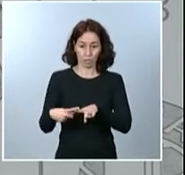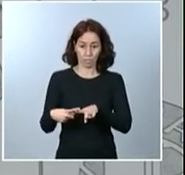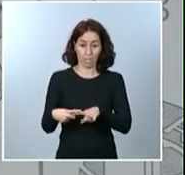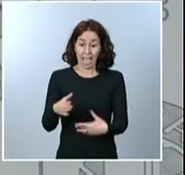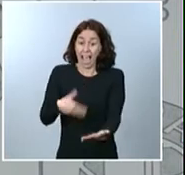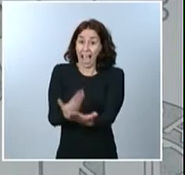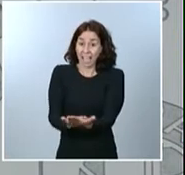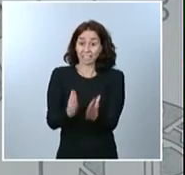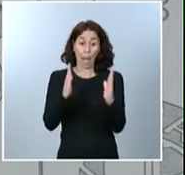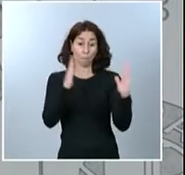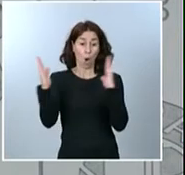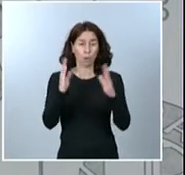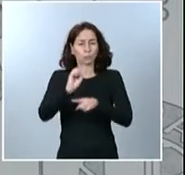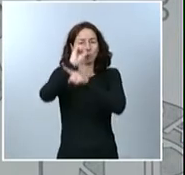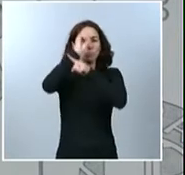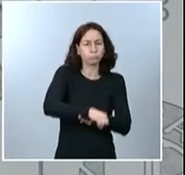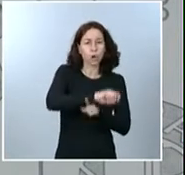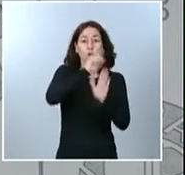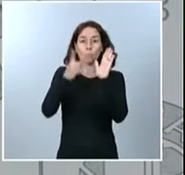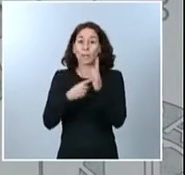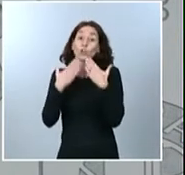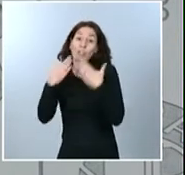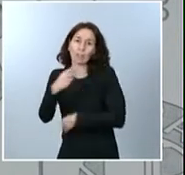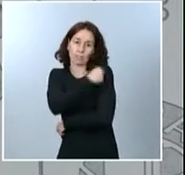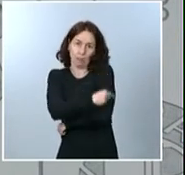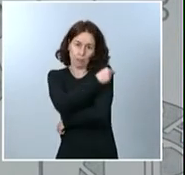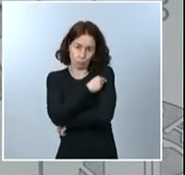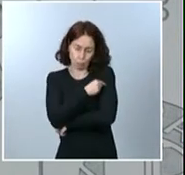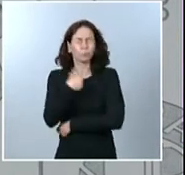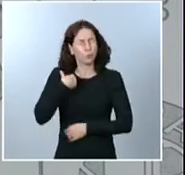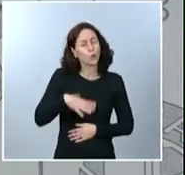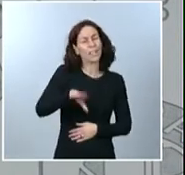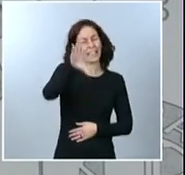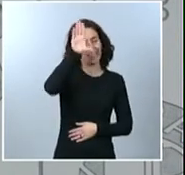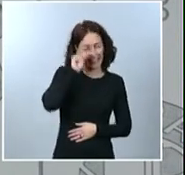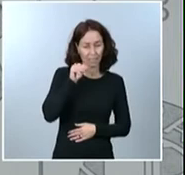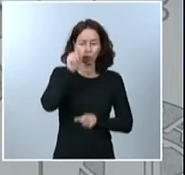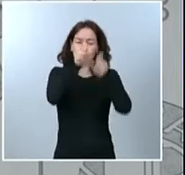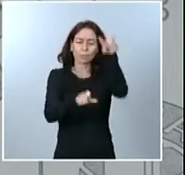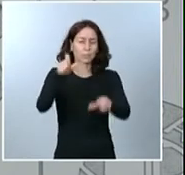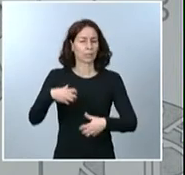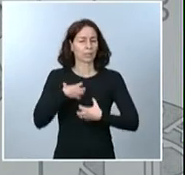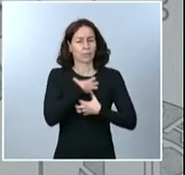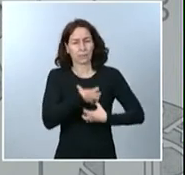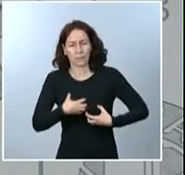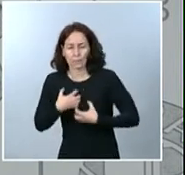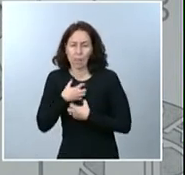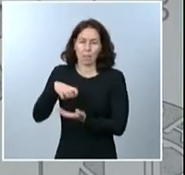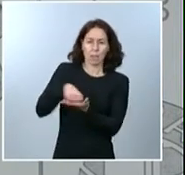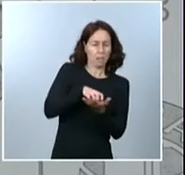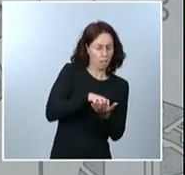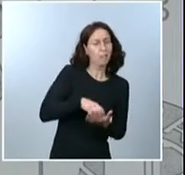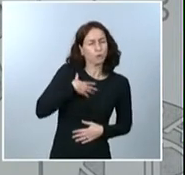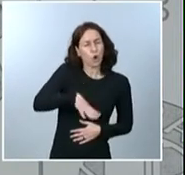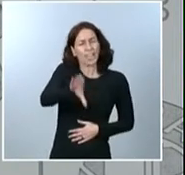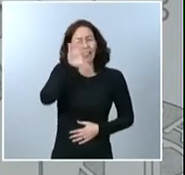definitiva gracias a la vacuna. Yo comprendo la angustia de los ciudadanos. Yo comprendo la angustia de los ciudadanos. Nunca